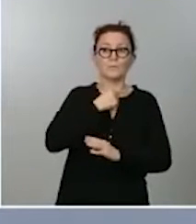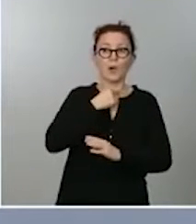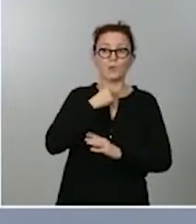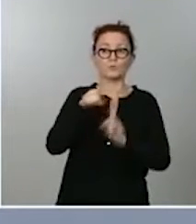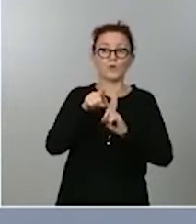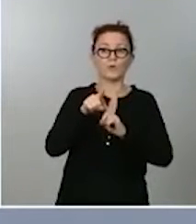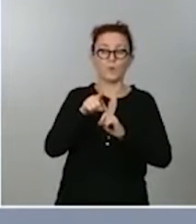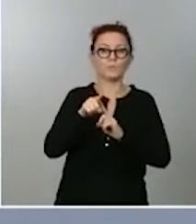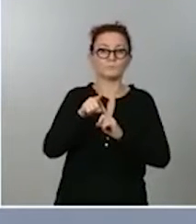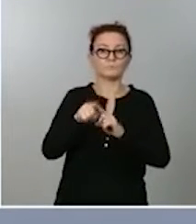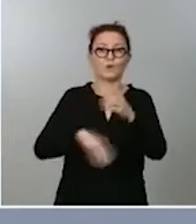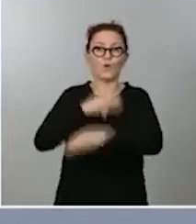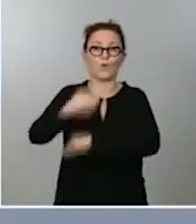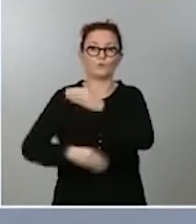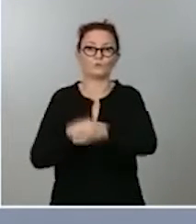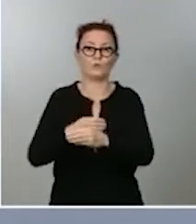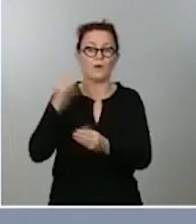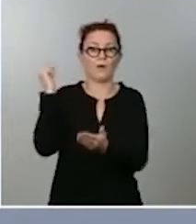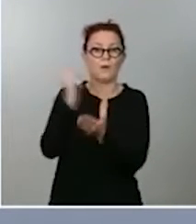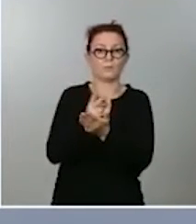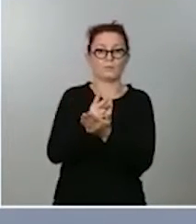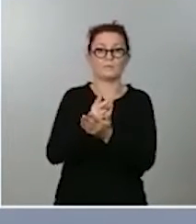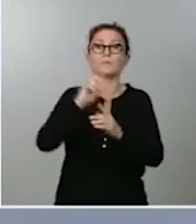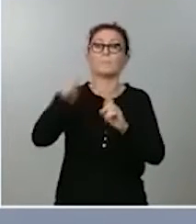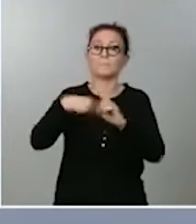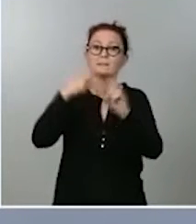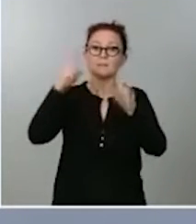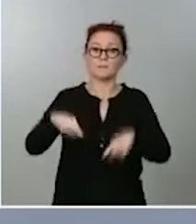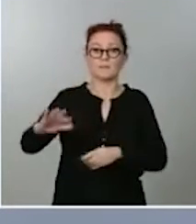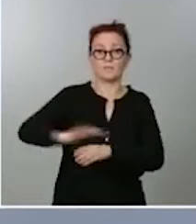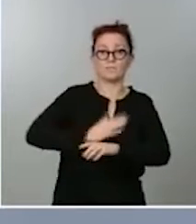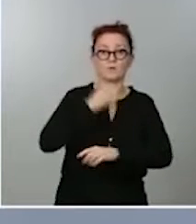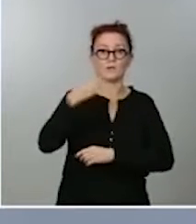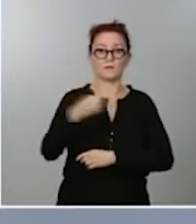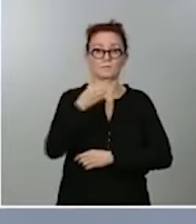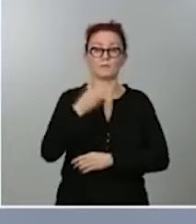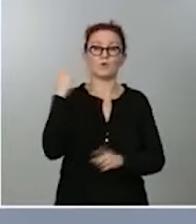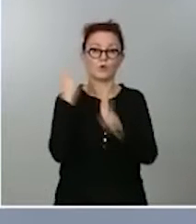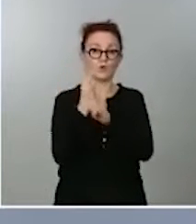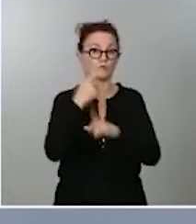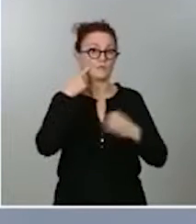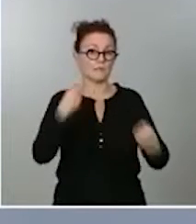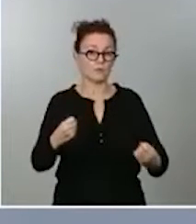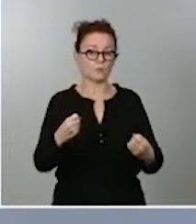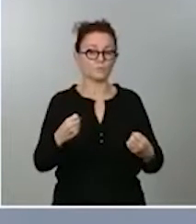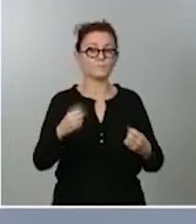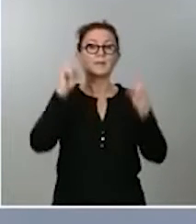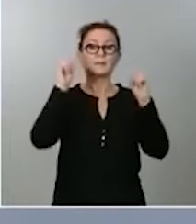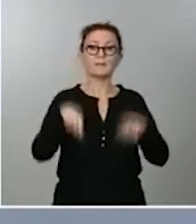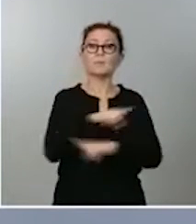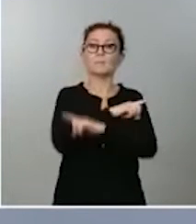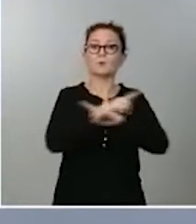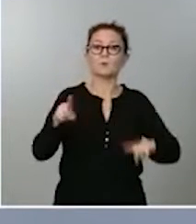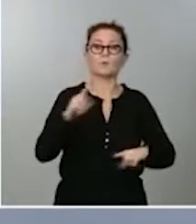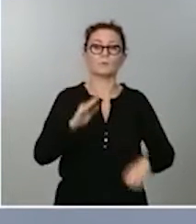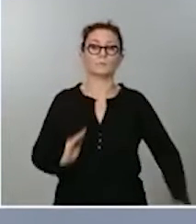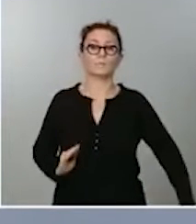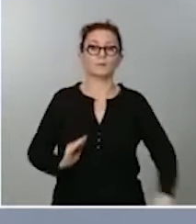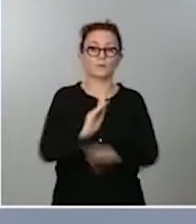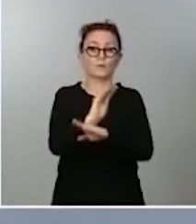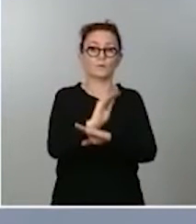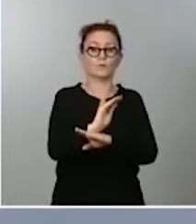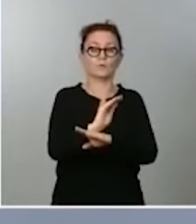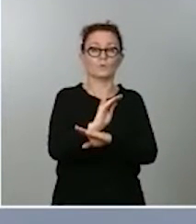sobre la salud. Queda prohibido también, a partir de esta norma, el patrocinio de las actividades